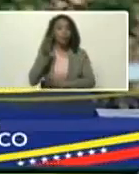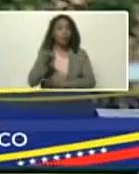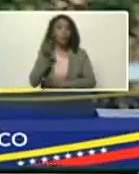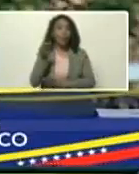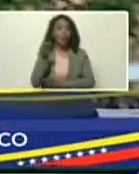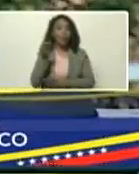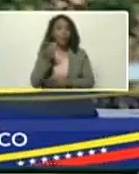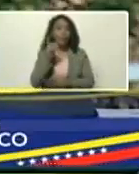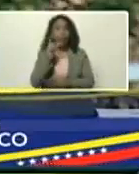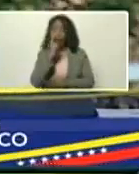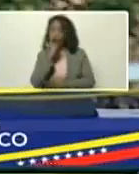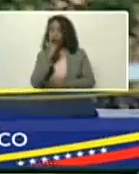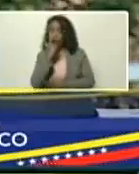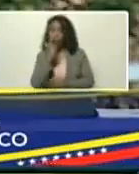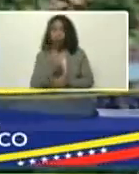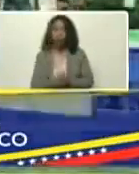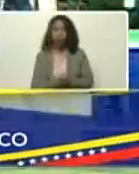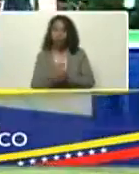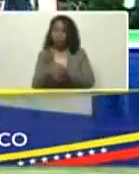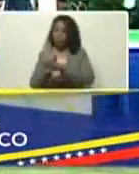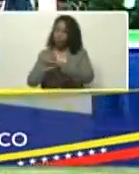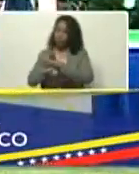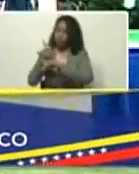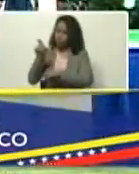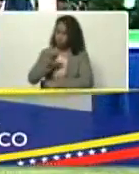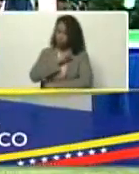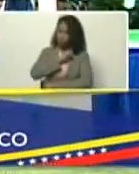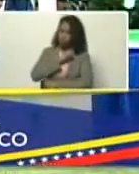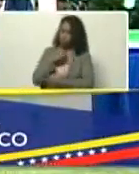general, reverol, que paso, asustado,